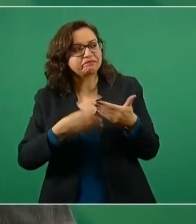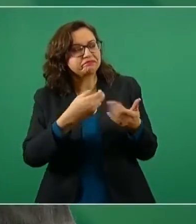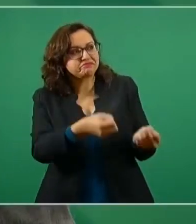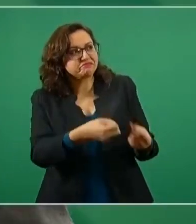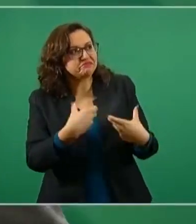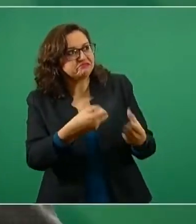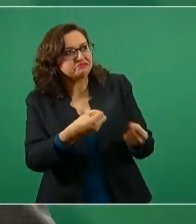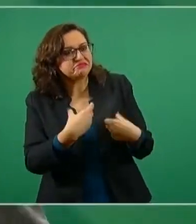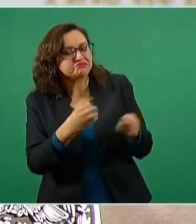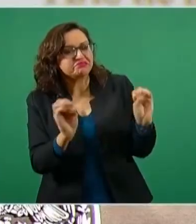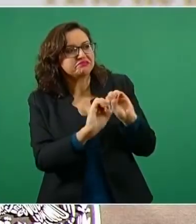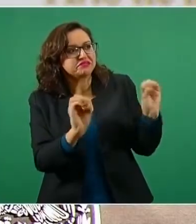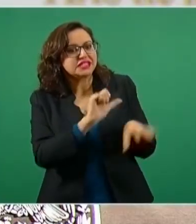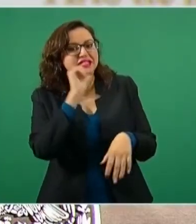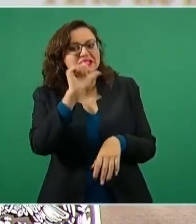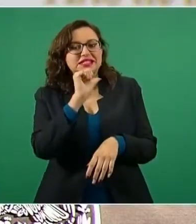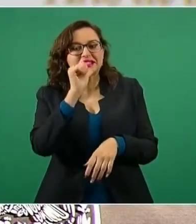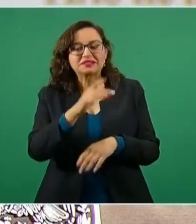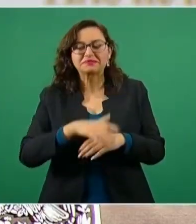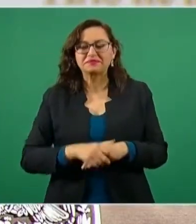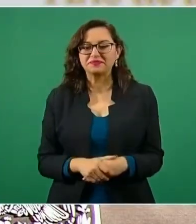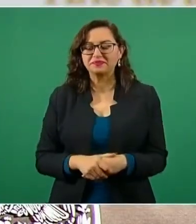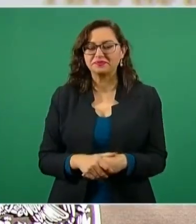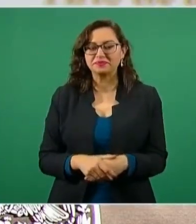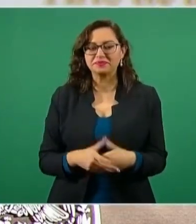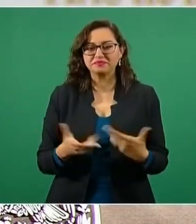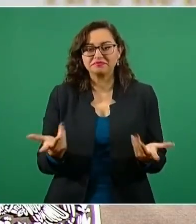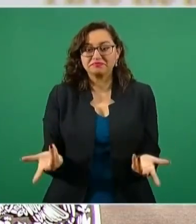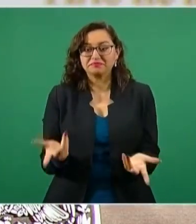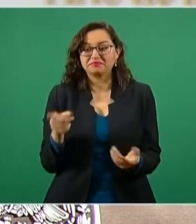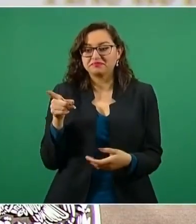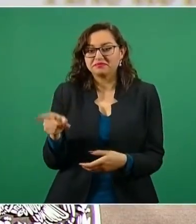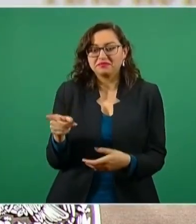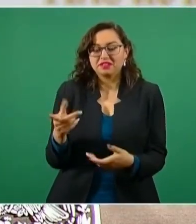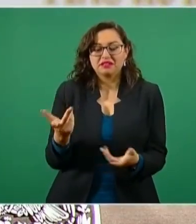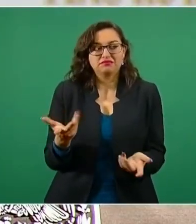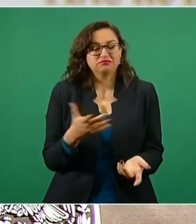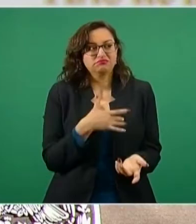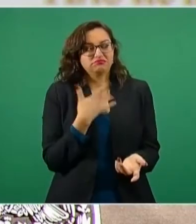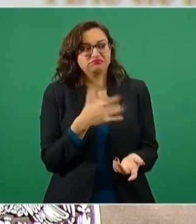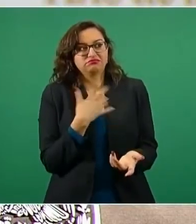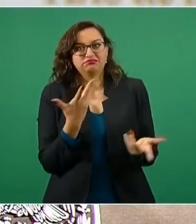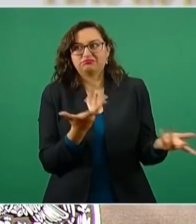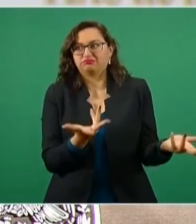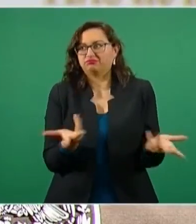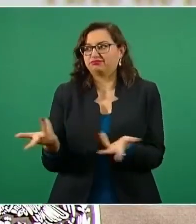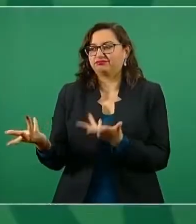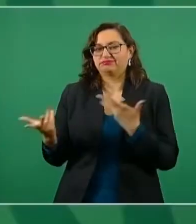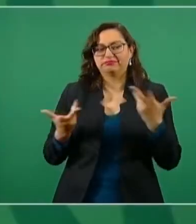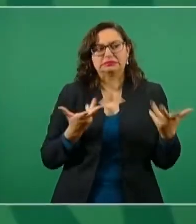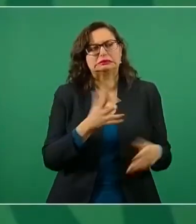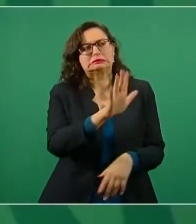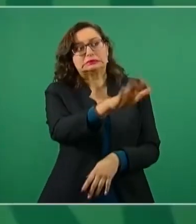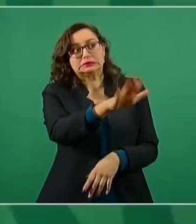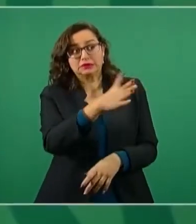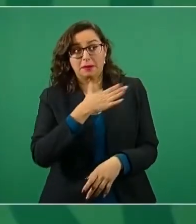el maestro le mandó decir al oficial mayor o me manda el papel sanitario